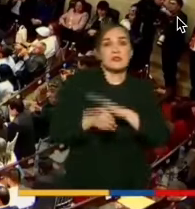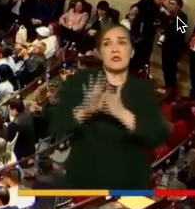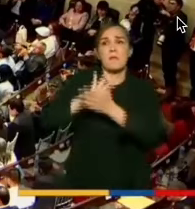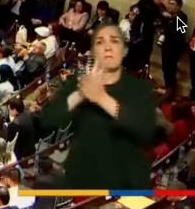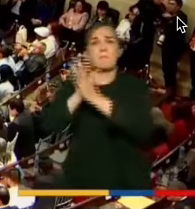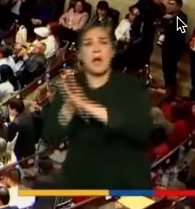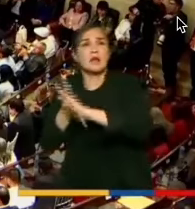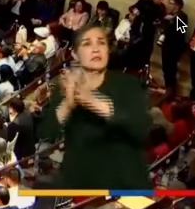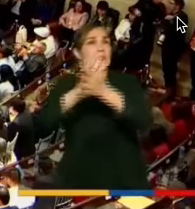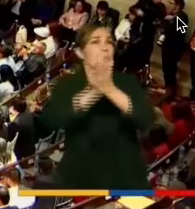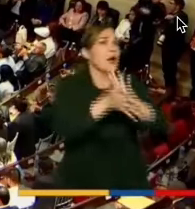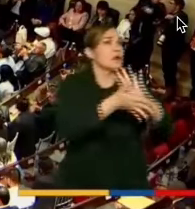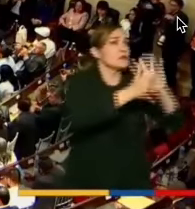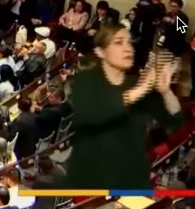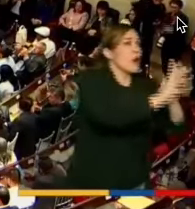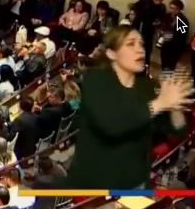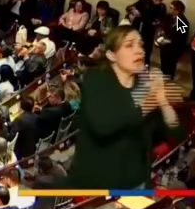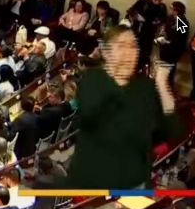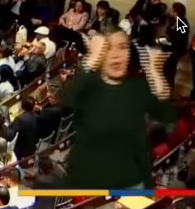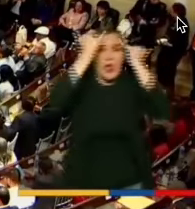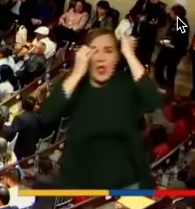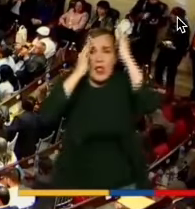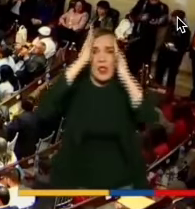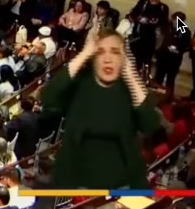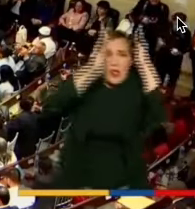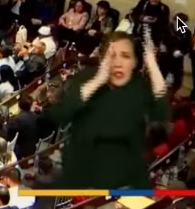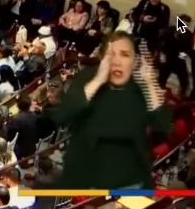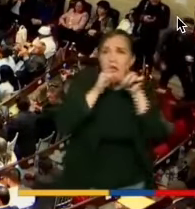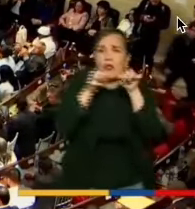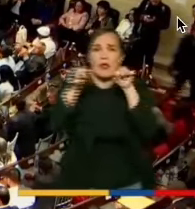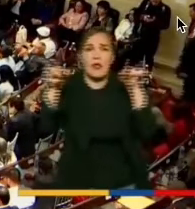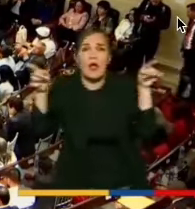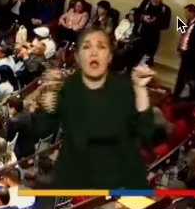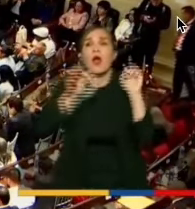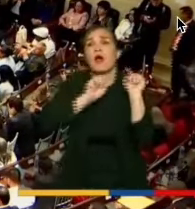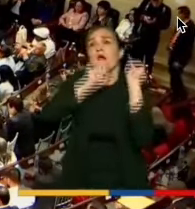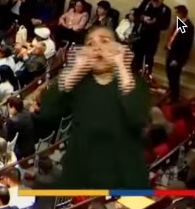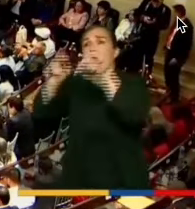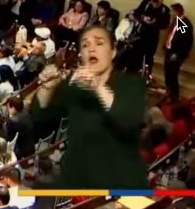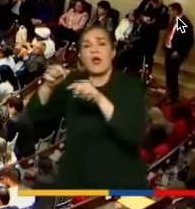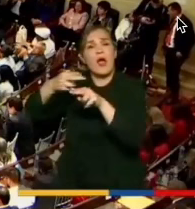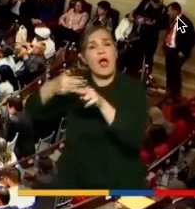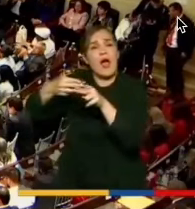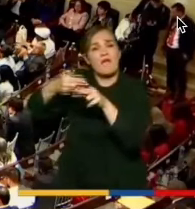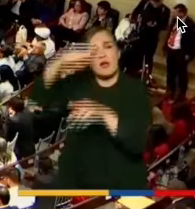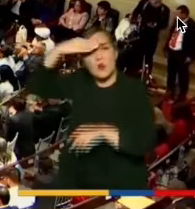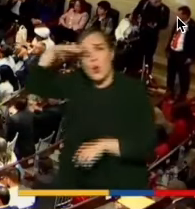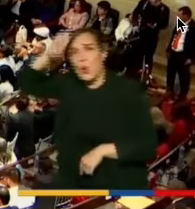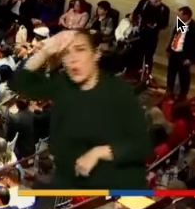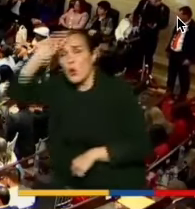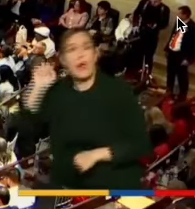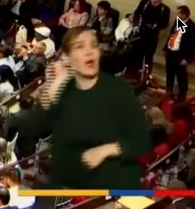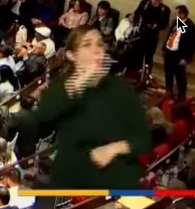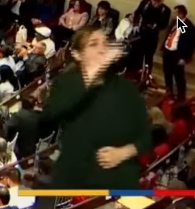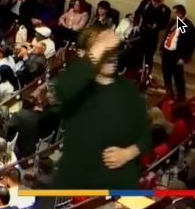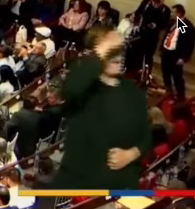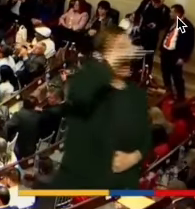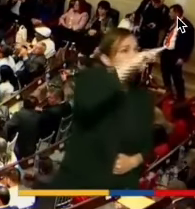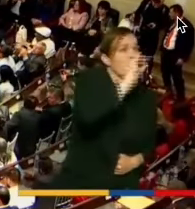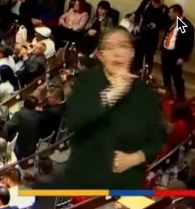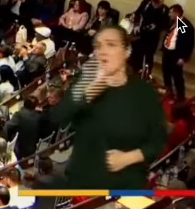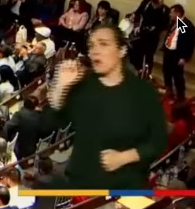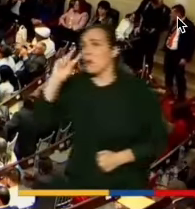inventando historietas, sentándonos en La Habana, en México, en Caracas y en tantas partes,